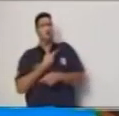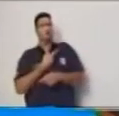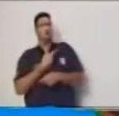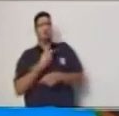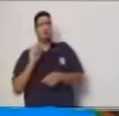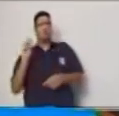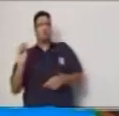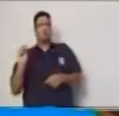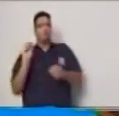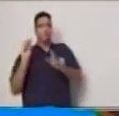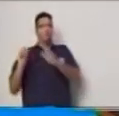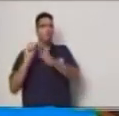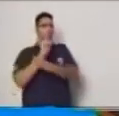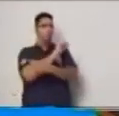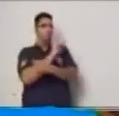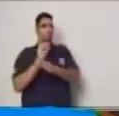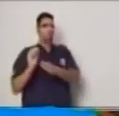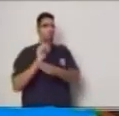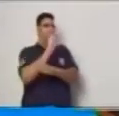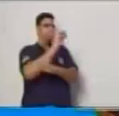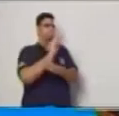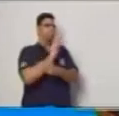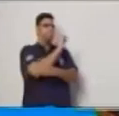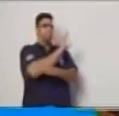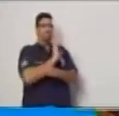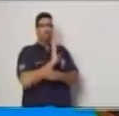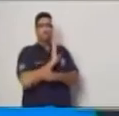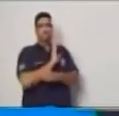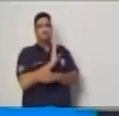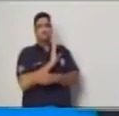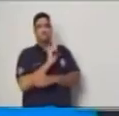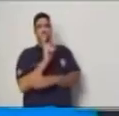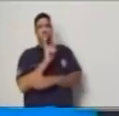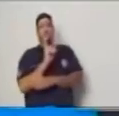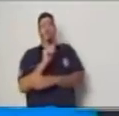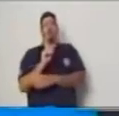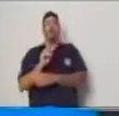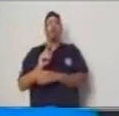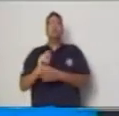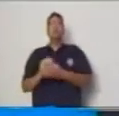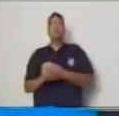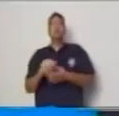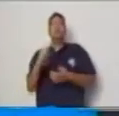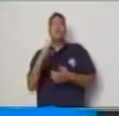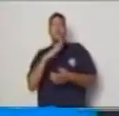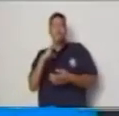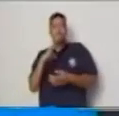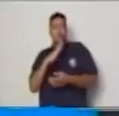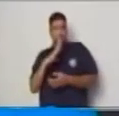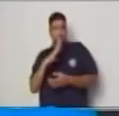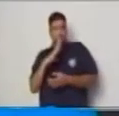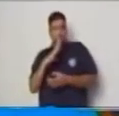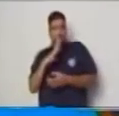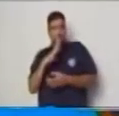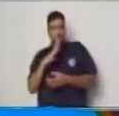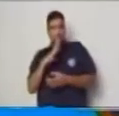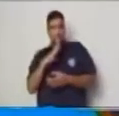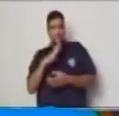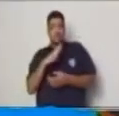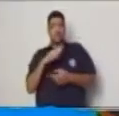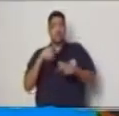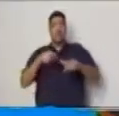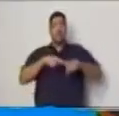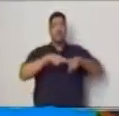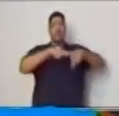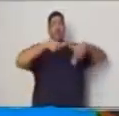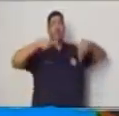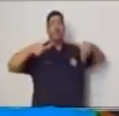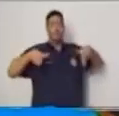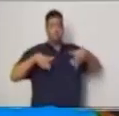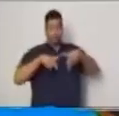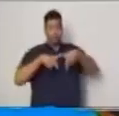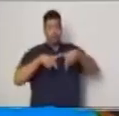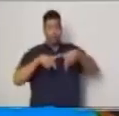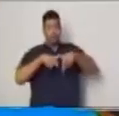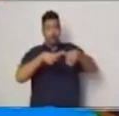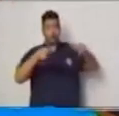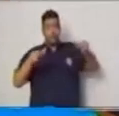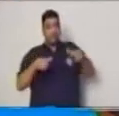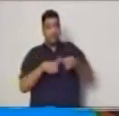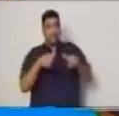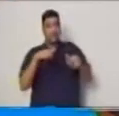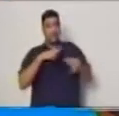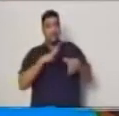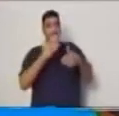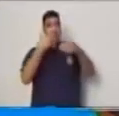la relación a que función distinta me refiero a la ubicación que tienen dentro de la gráfica